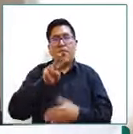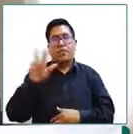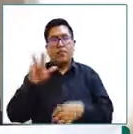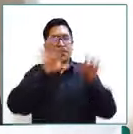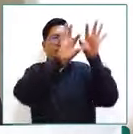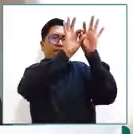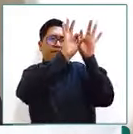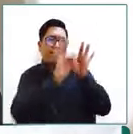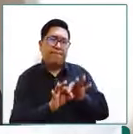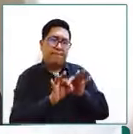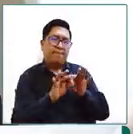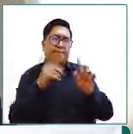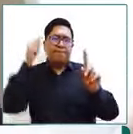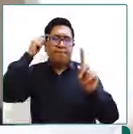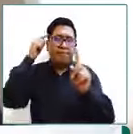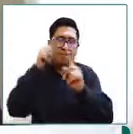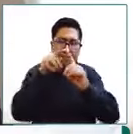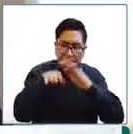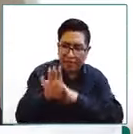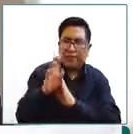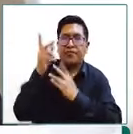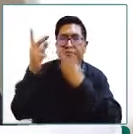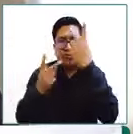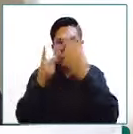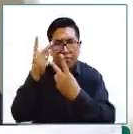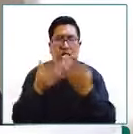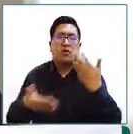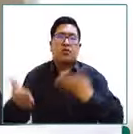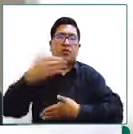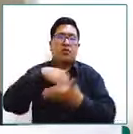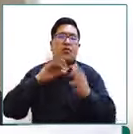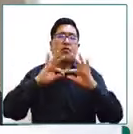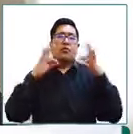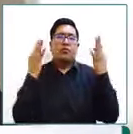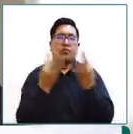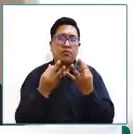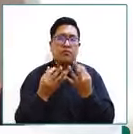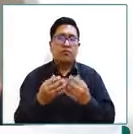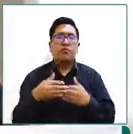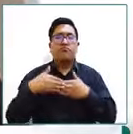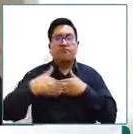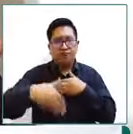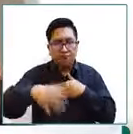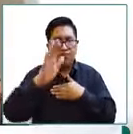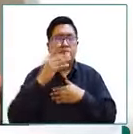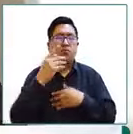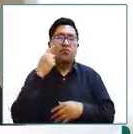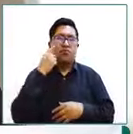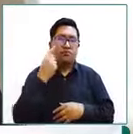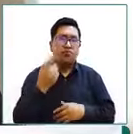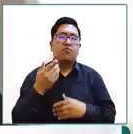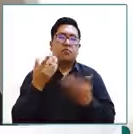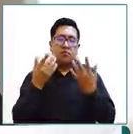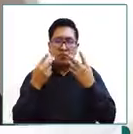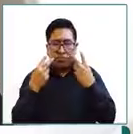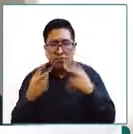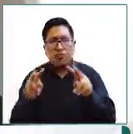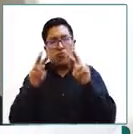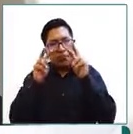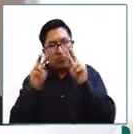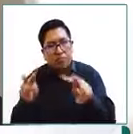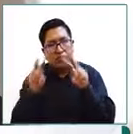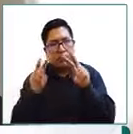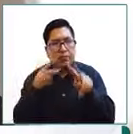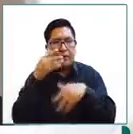la posibilidad de integración familiar vamos a hacer vamos a continuar con el seguimiento a las